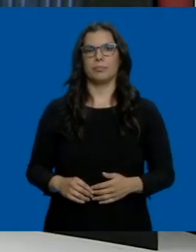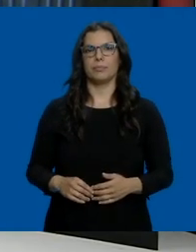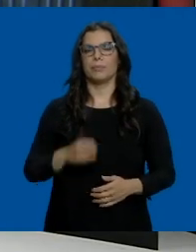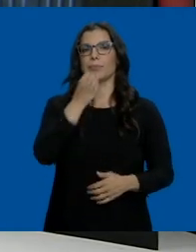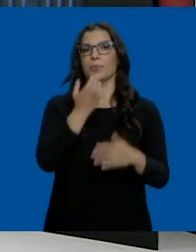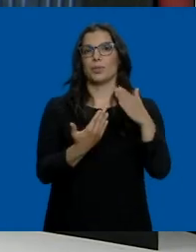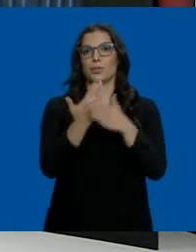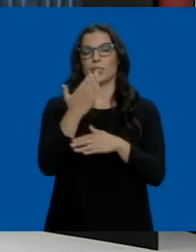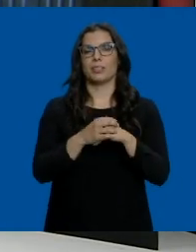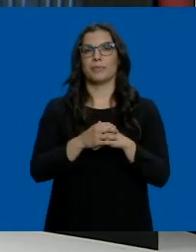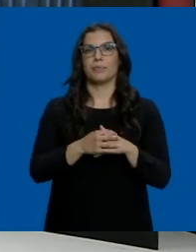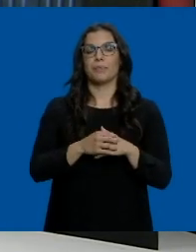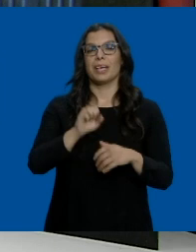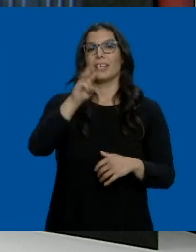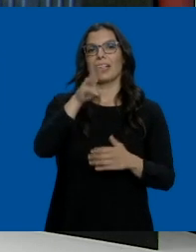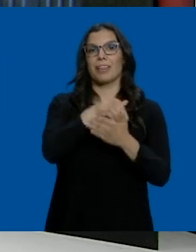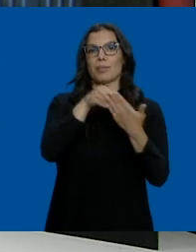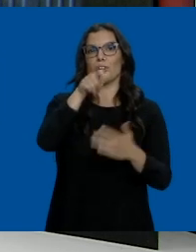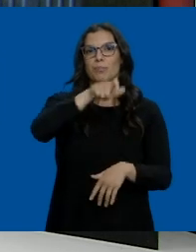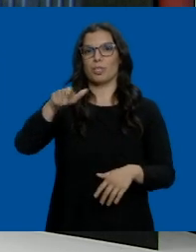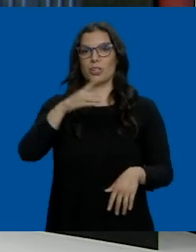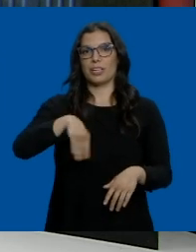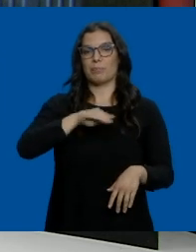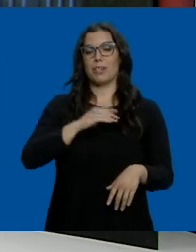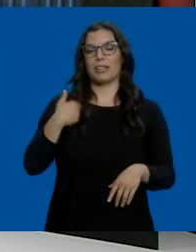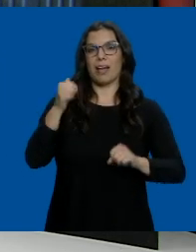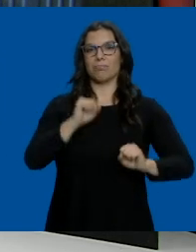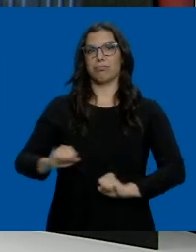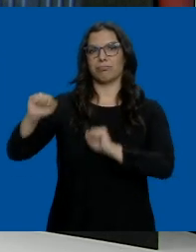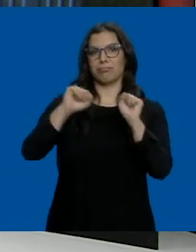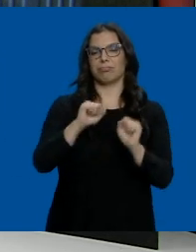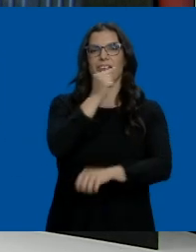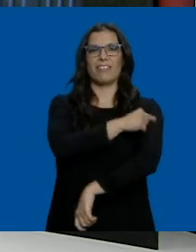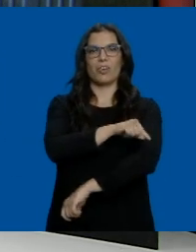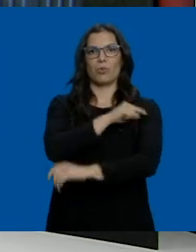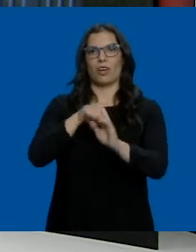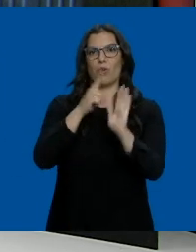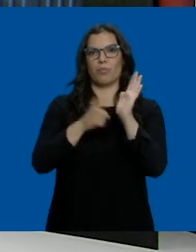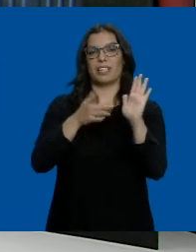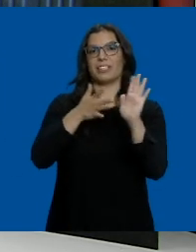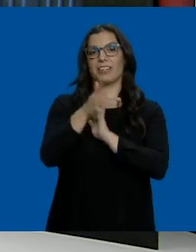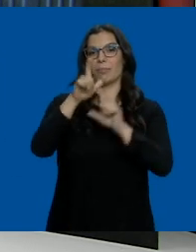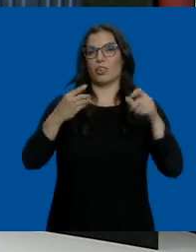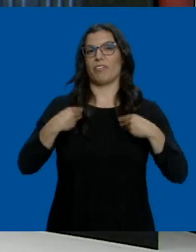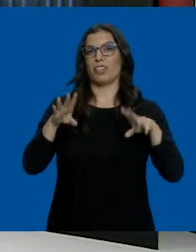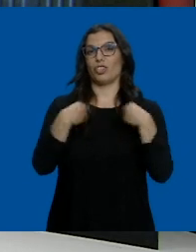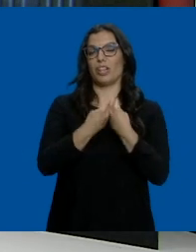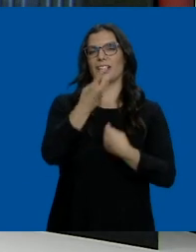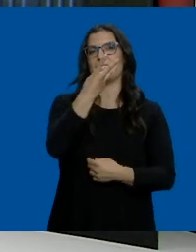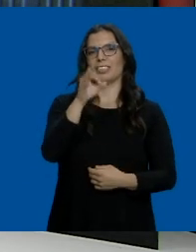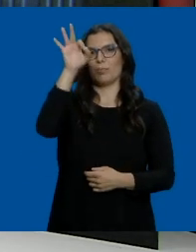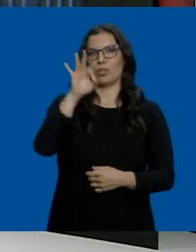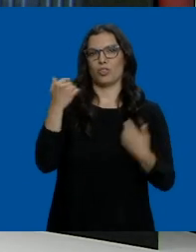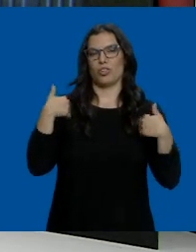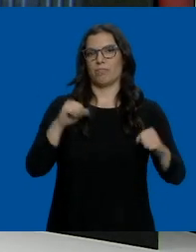Buenos días, ya hay más de 13 millones de españoles inmunizados con la pauta completa, eso es el 30% de la población. Con la